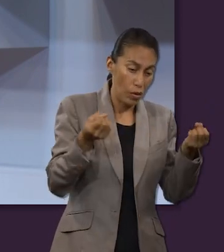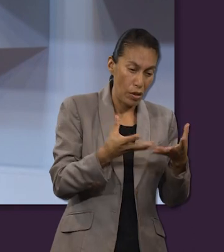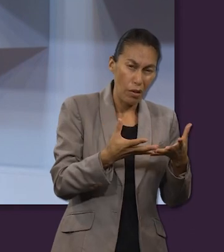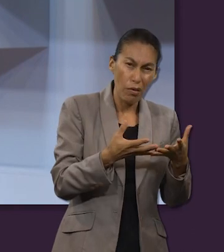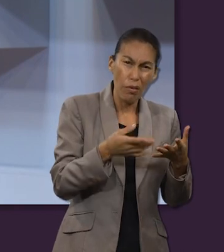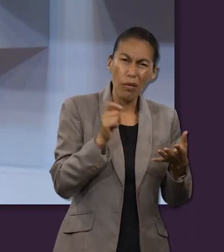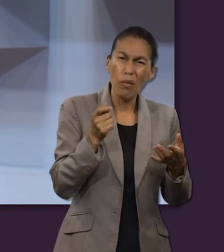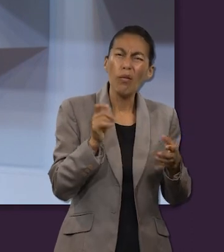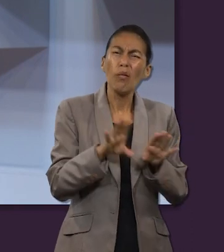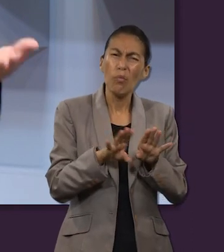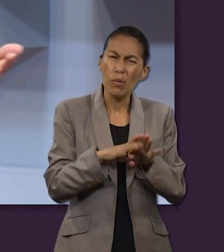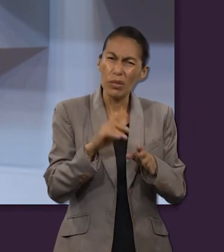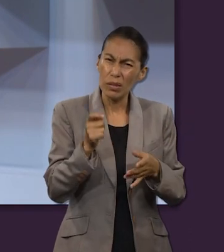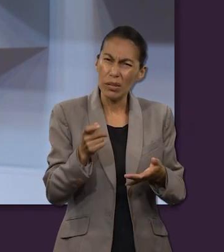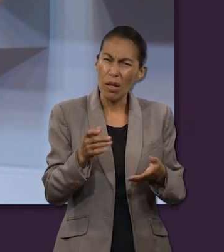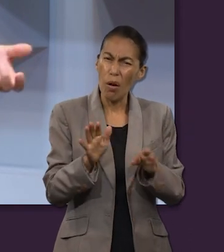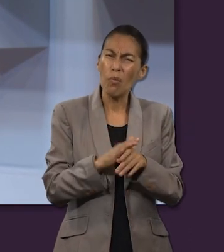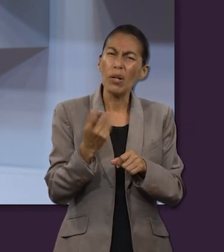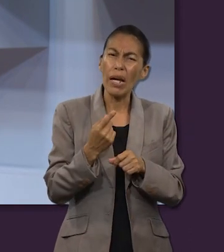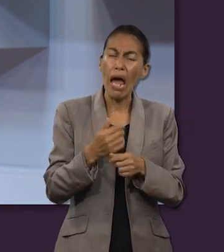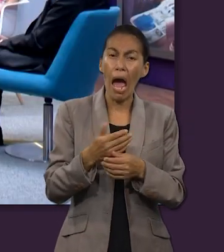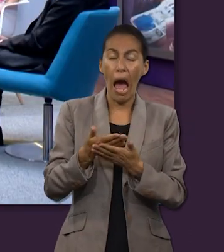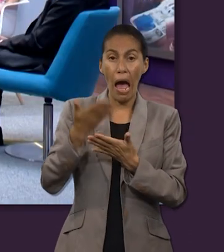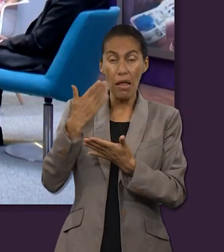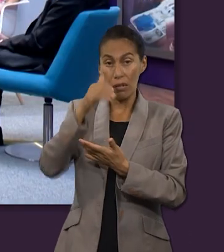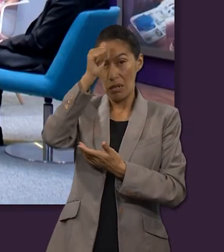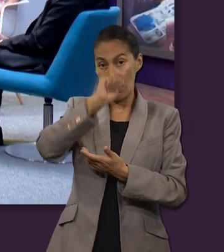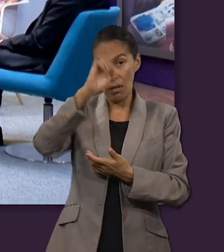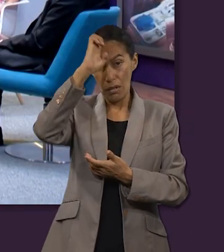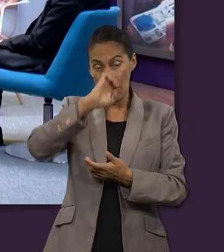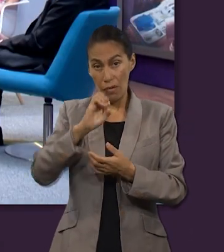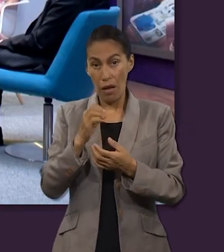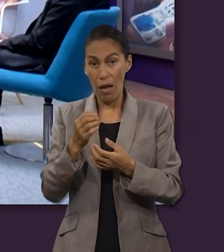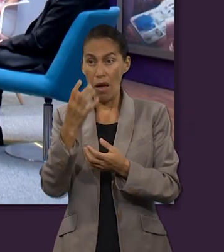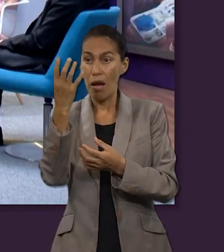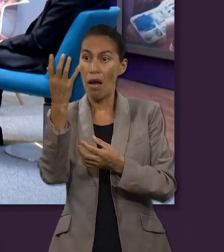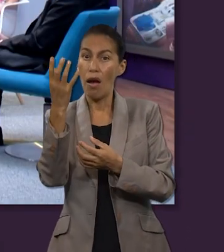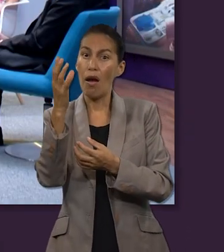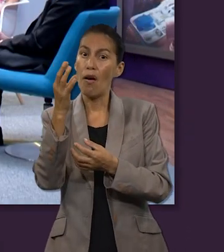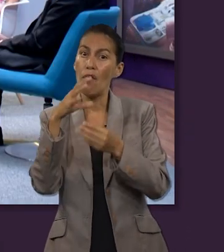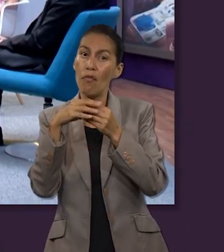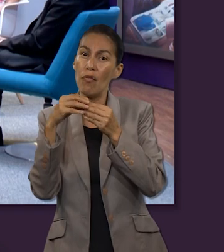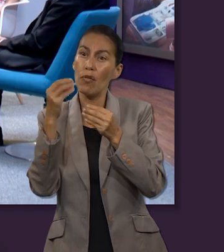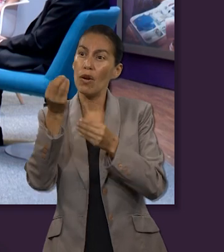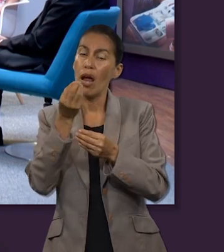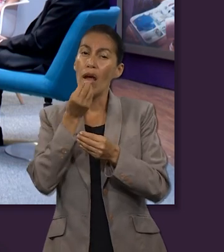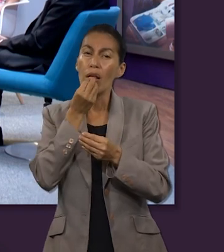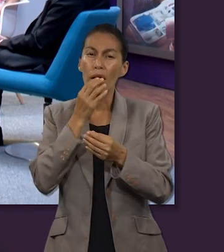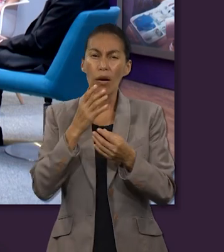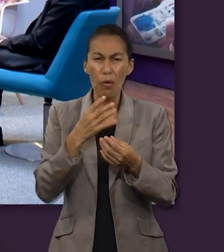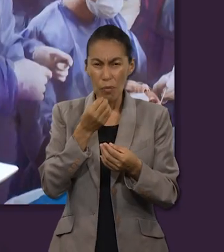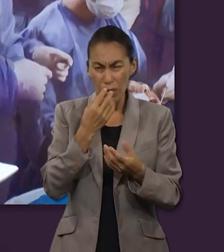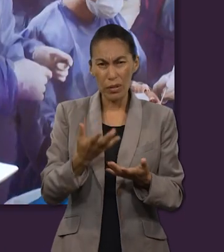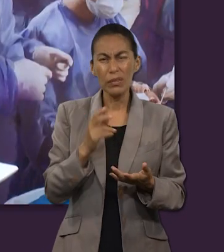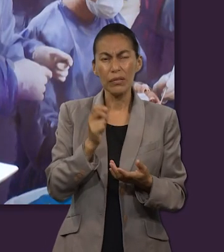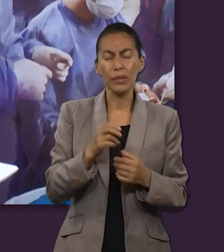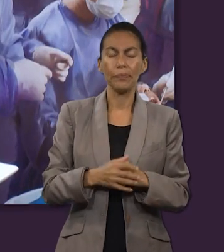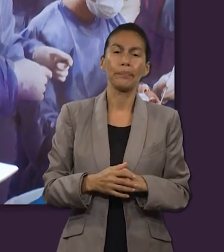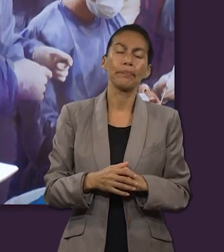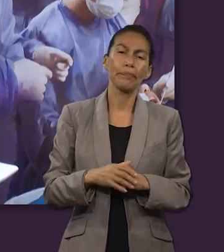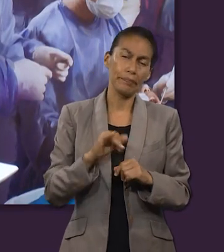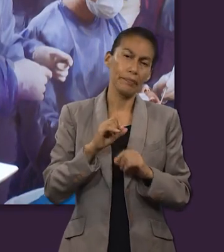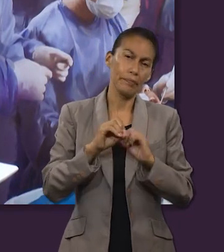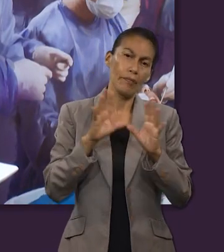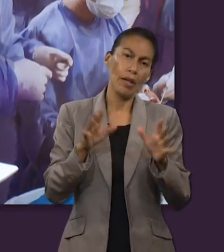la creación del mundo. O sea, antes de que Adán y Eva coma del fruto. ¿Qué quiere decir eso? Claro, es interesante porque ese versículo